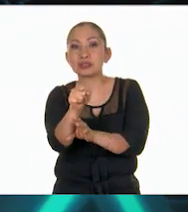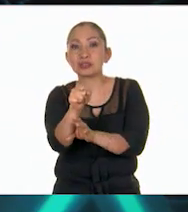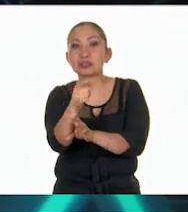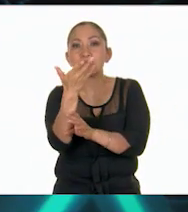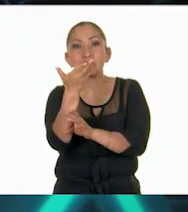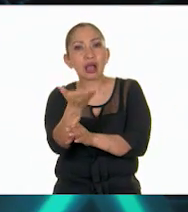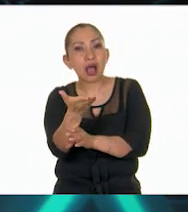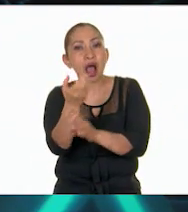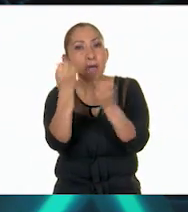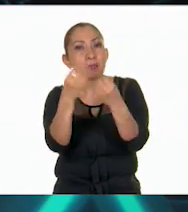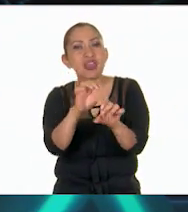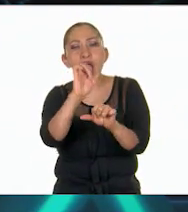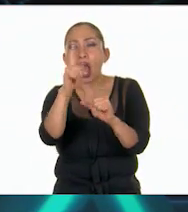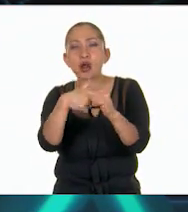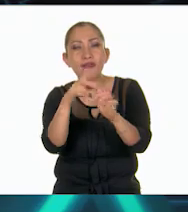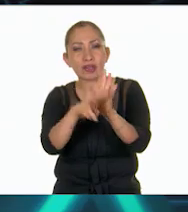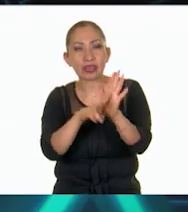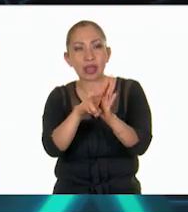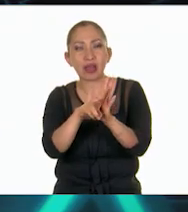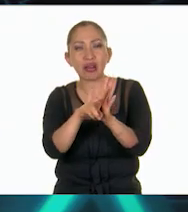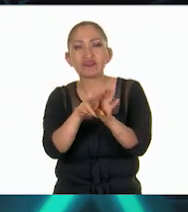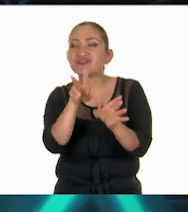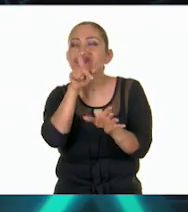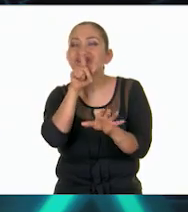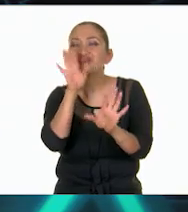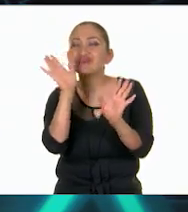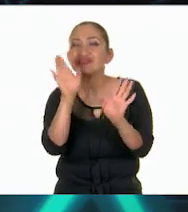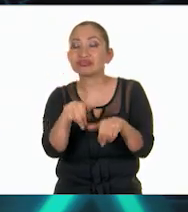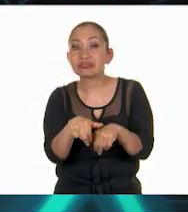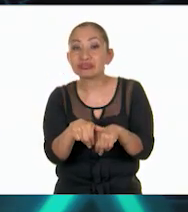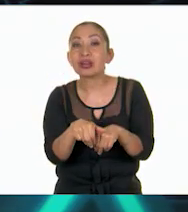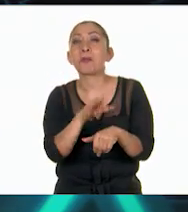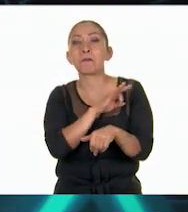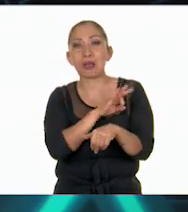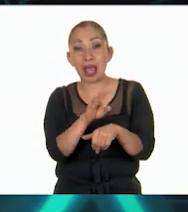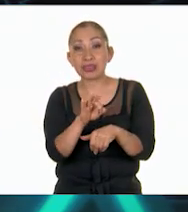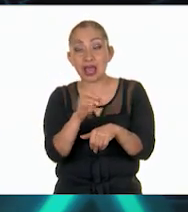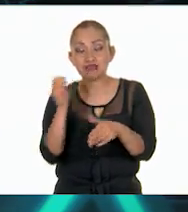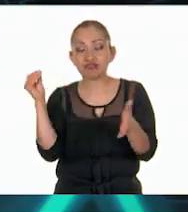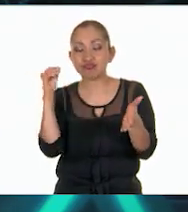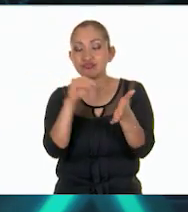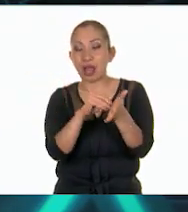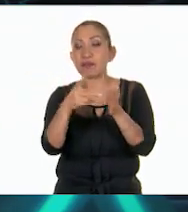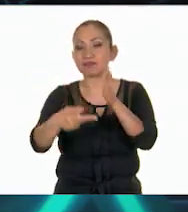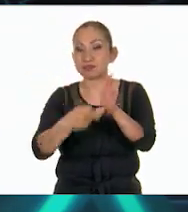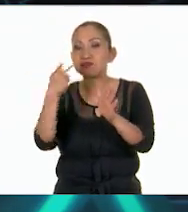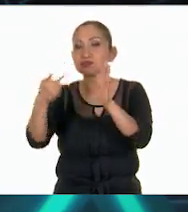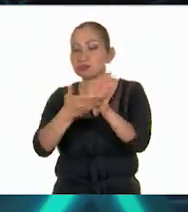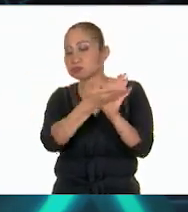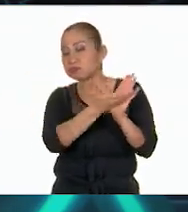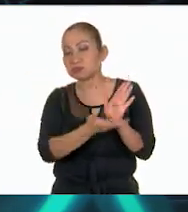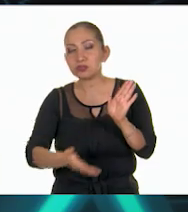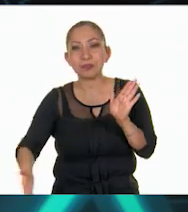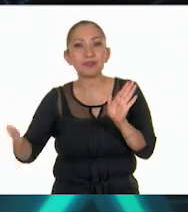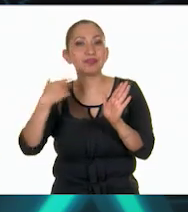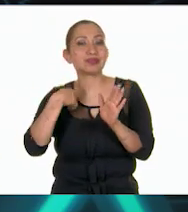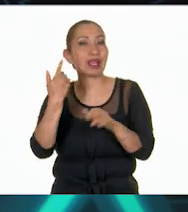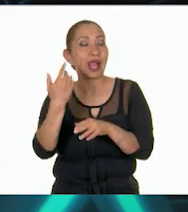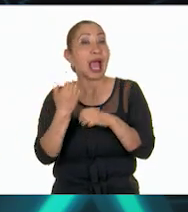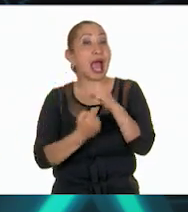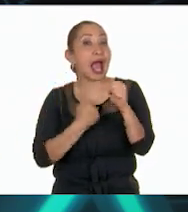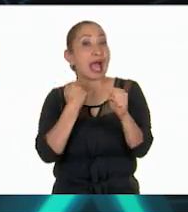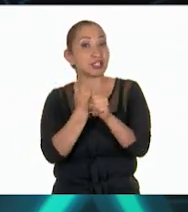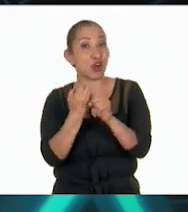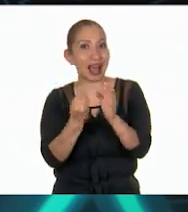perdes alguna cápsula, no te preocupes. Pues las estaremos repitiendo a lo largo de nuestro ciclo